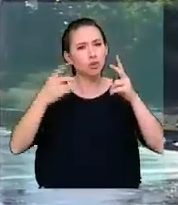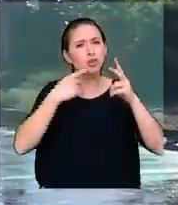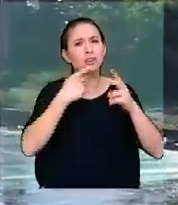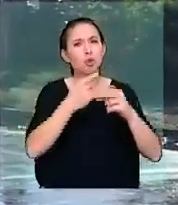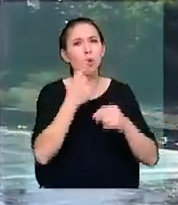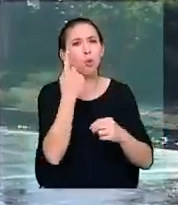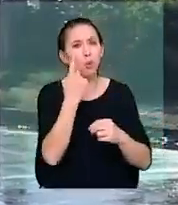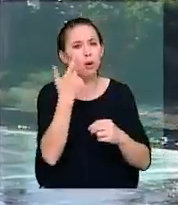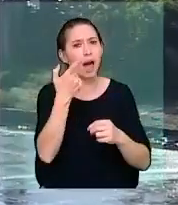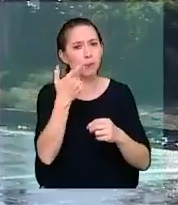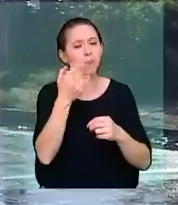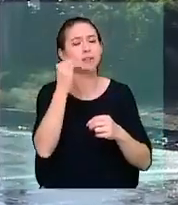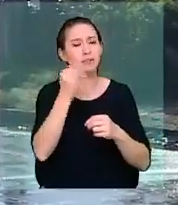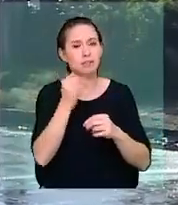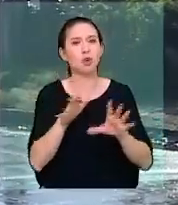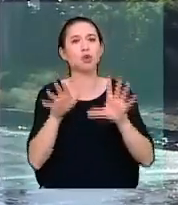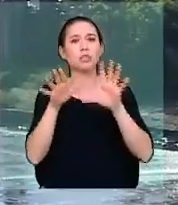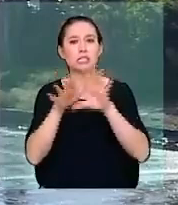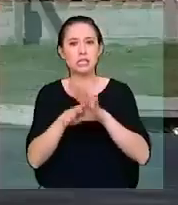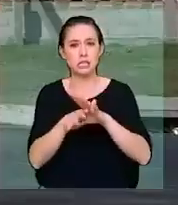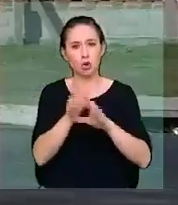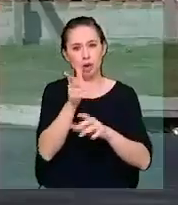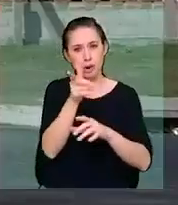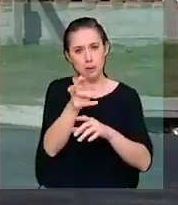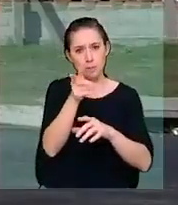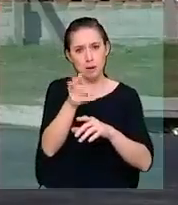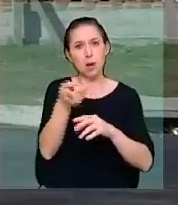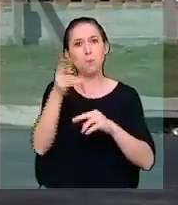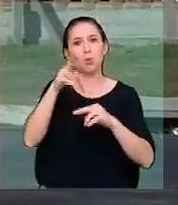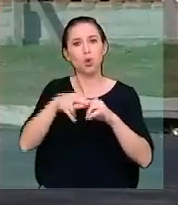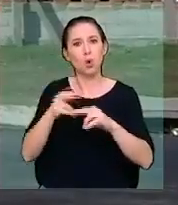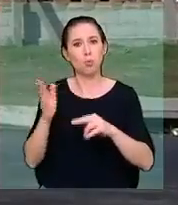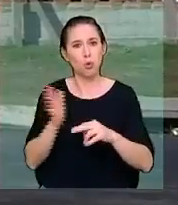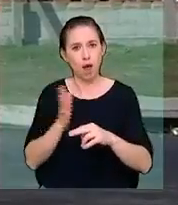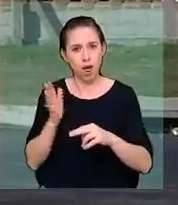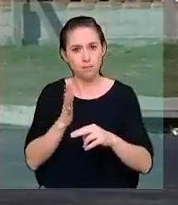una de esas armas fue la que disparó las balas que mataron a la mujer.